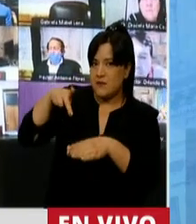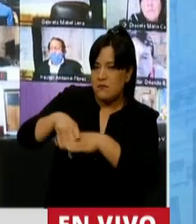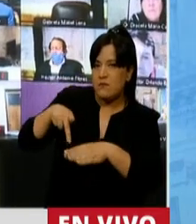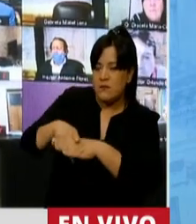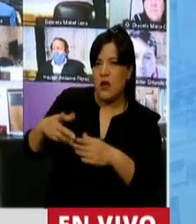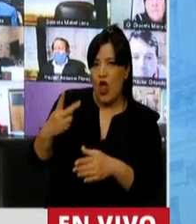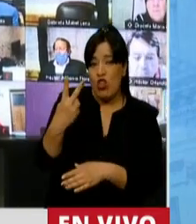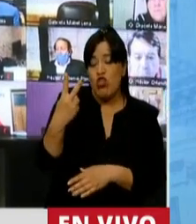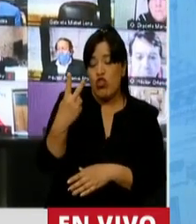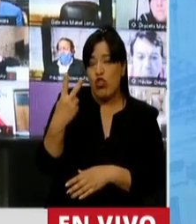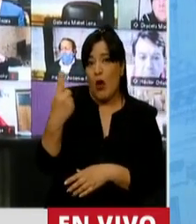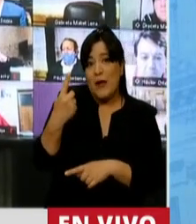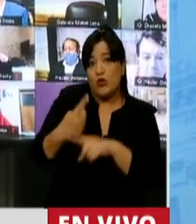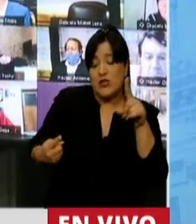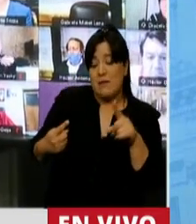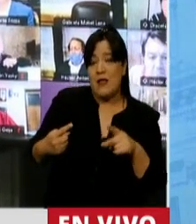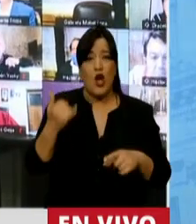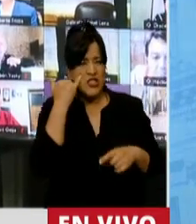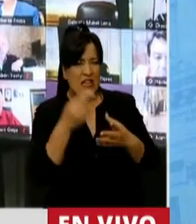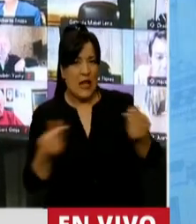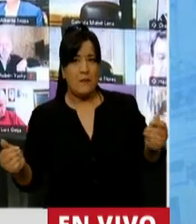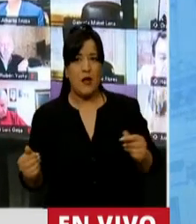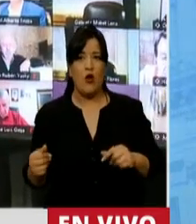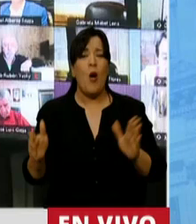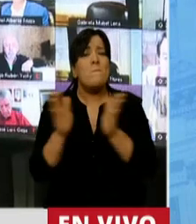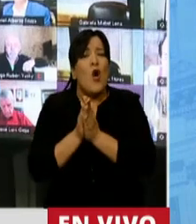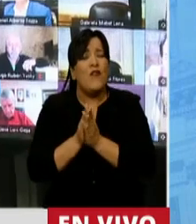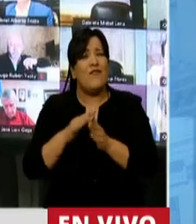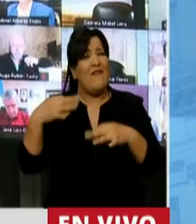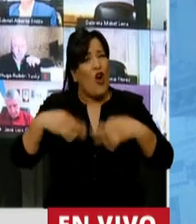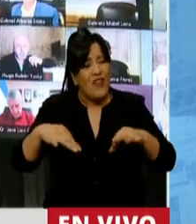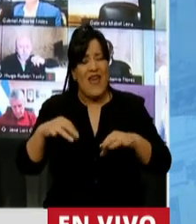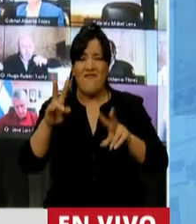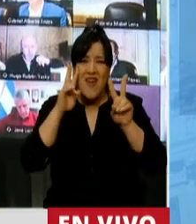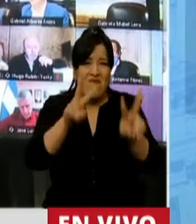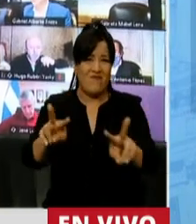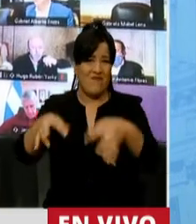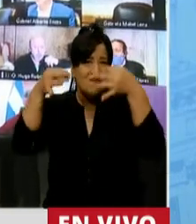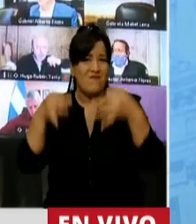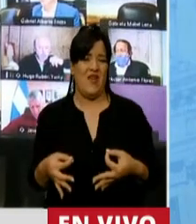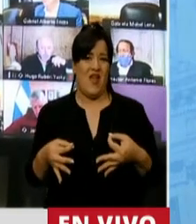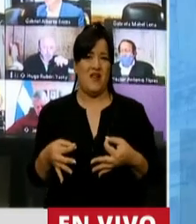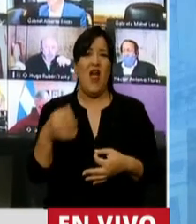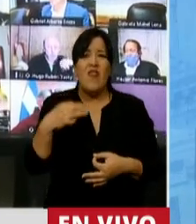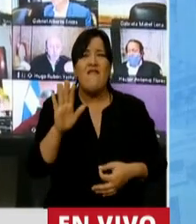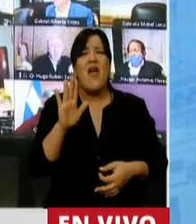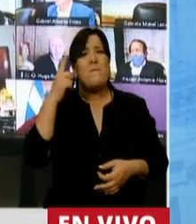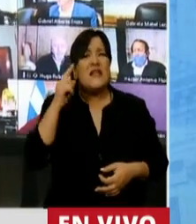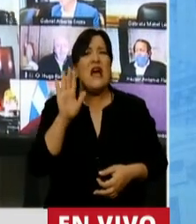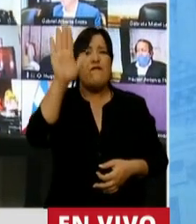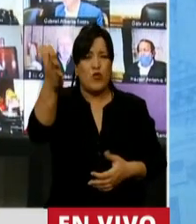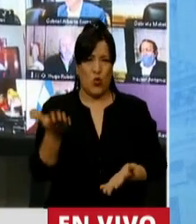¿Dónde llevan 2 minutos y medio? Ya termino. Saquen la cabeza 5 minutos de la coyuntura y proyecten.